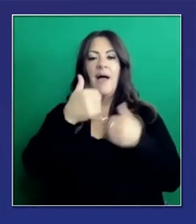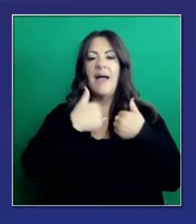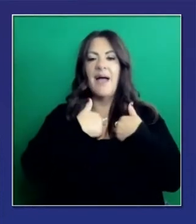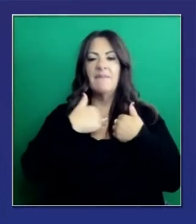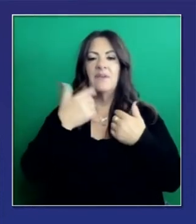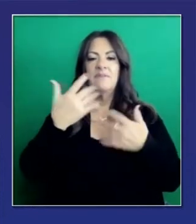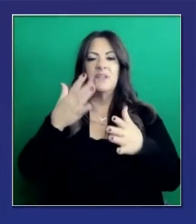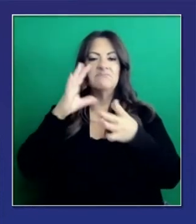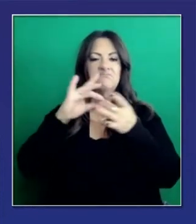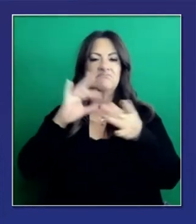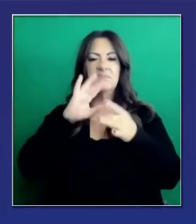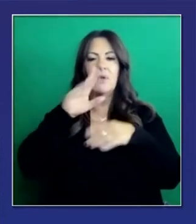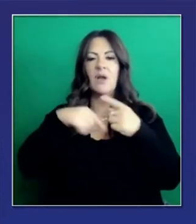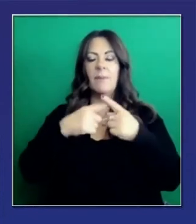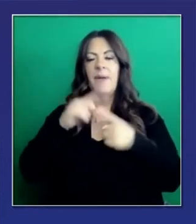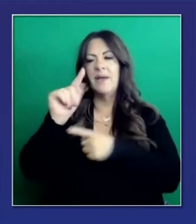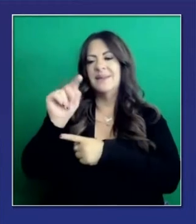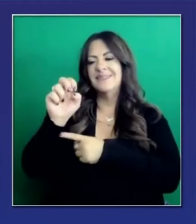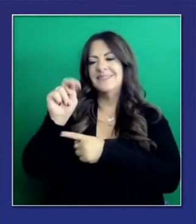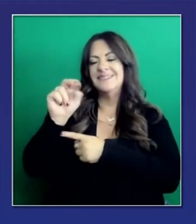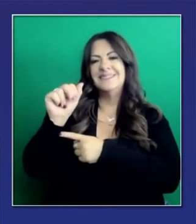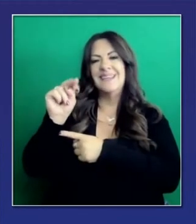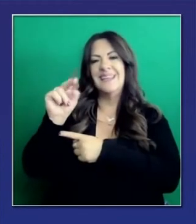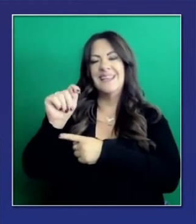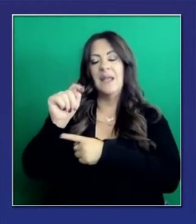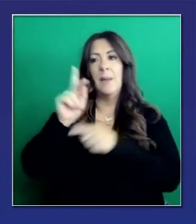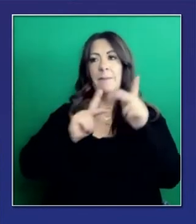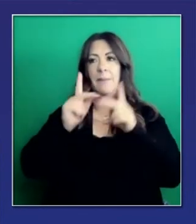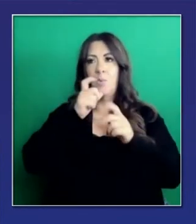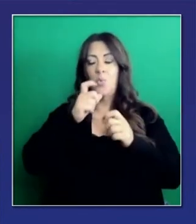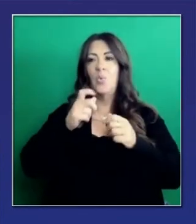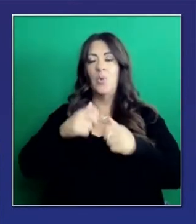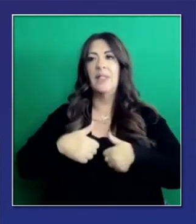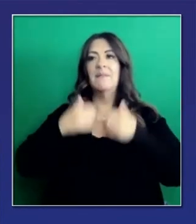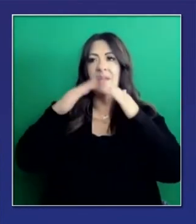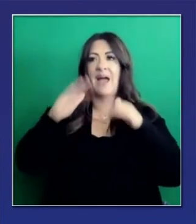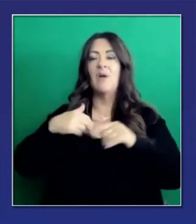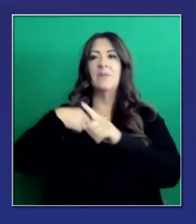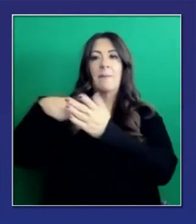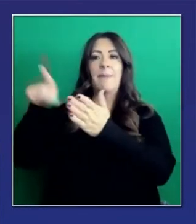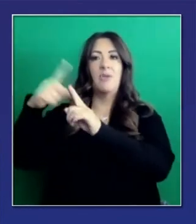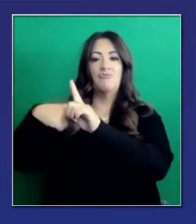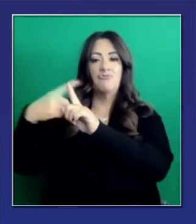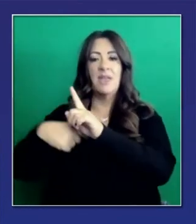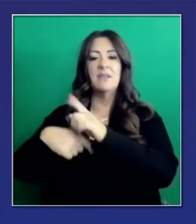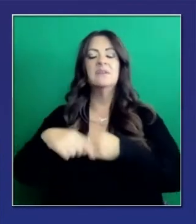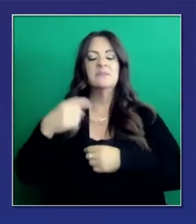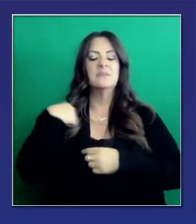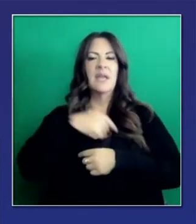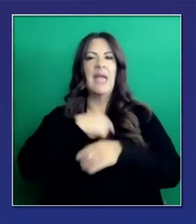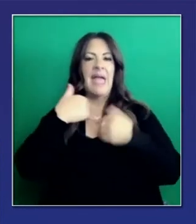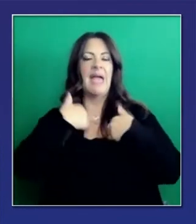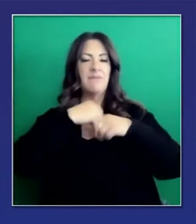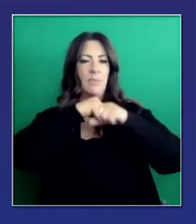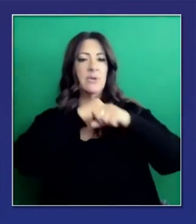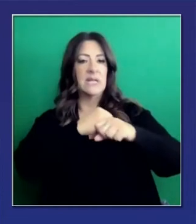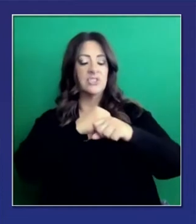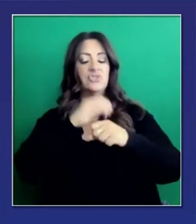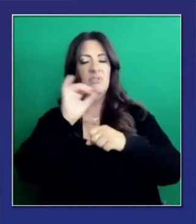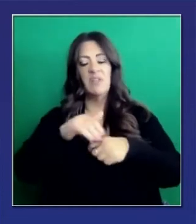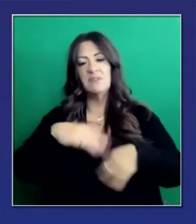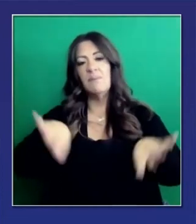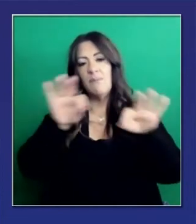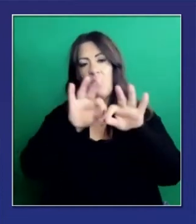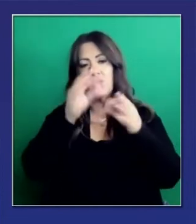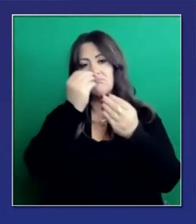notas de pagos tardíos, etcétera, eso será resuelto en unos cuantos días. Pero es para recordarles, como siempre, ponerse la máscara,